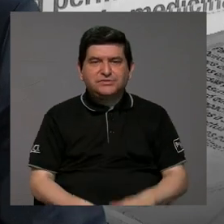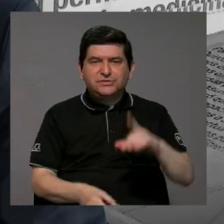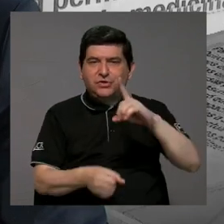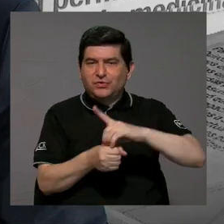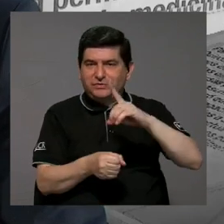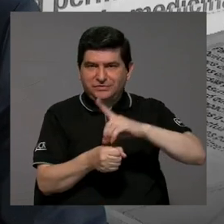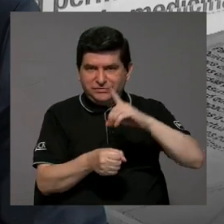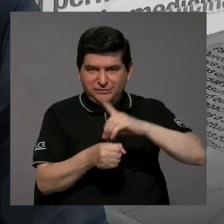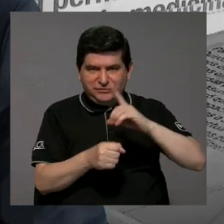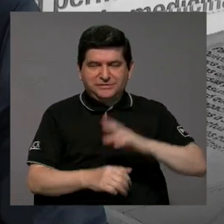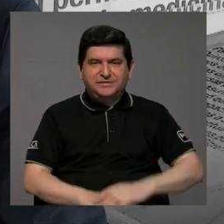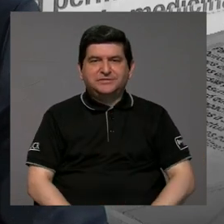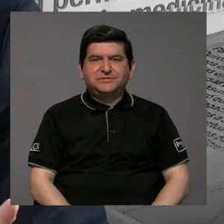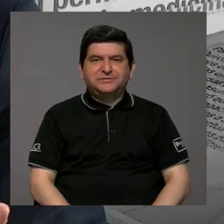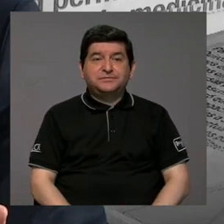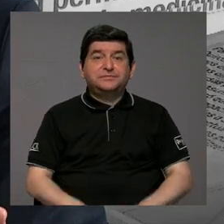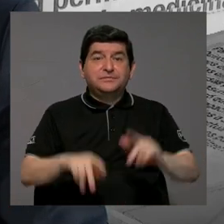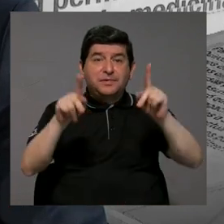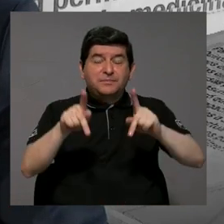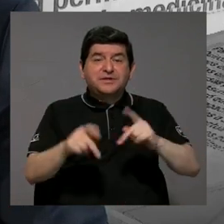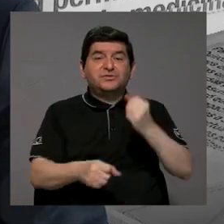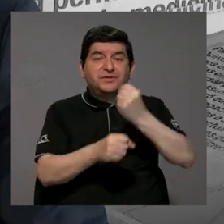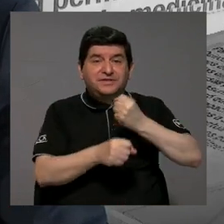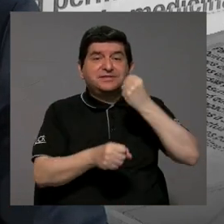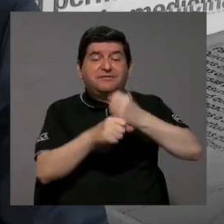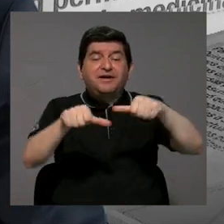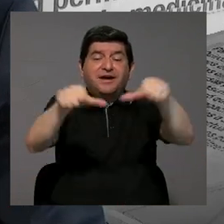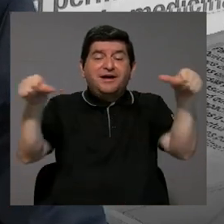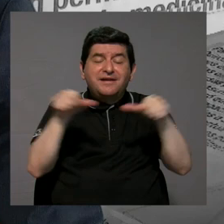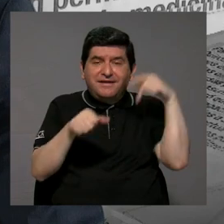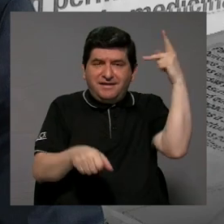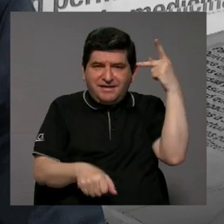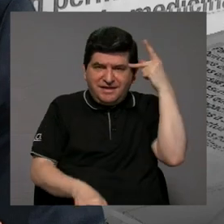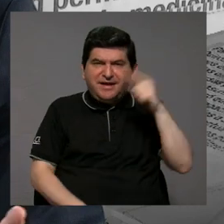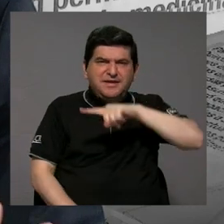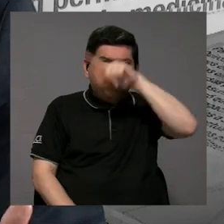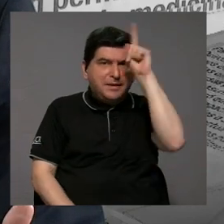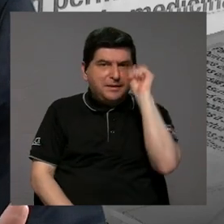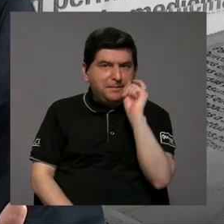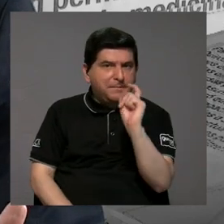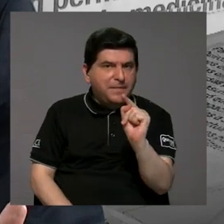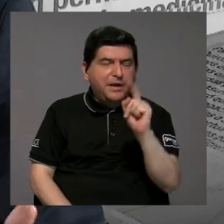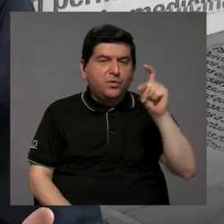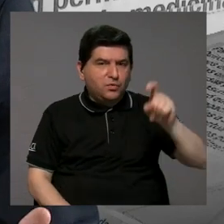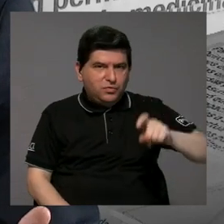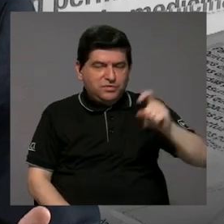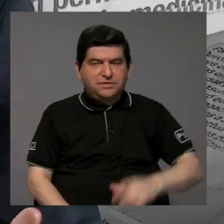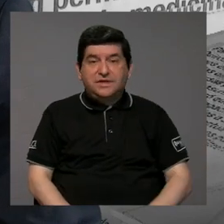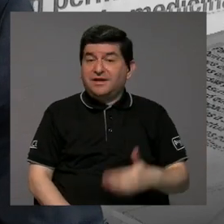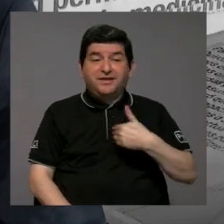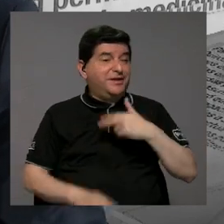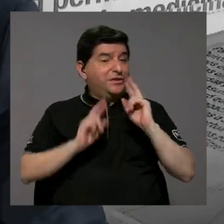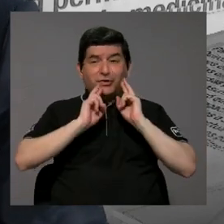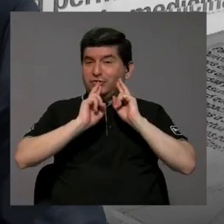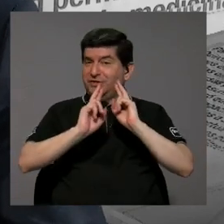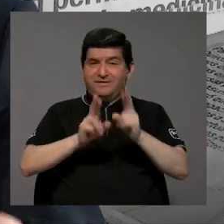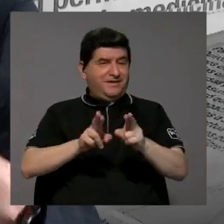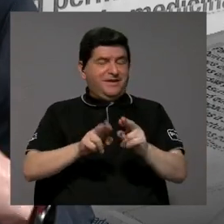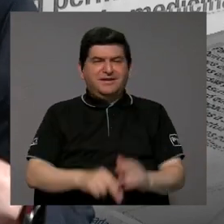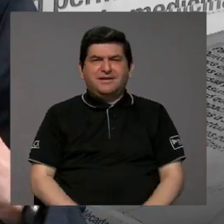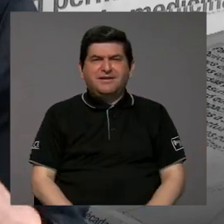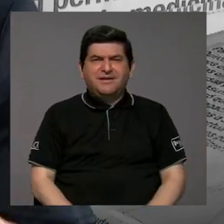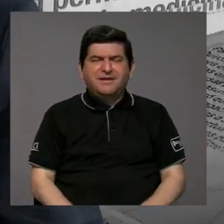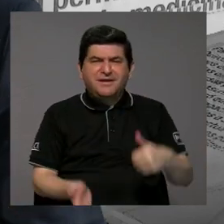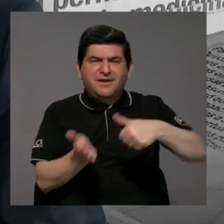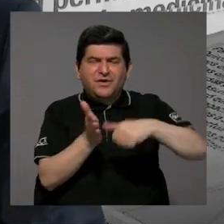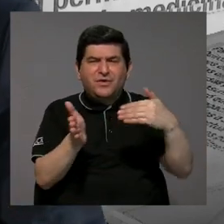los diputados y quienes ejercen la política. La pregunta que habrá que hacerse, y no tenemos respuesta para eso, es si